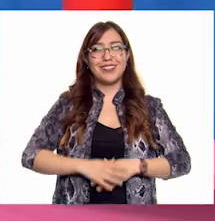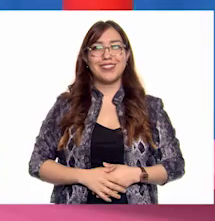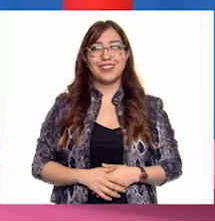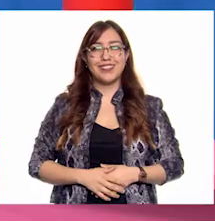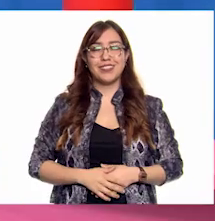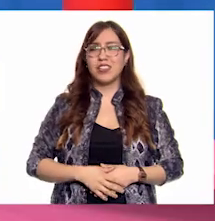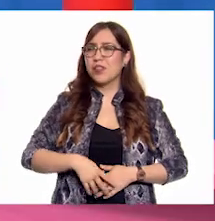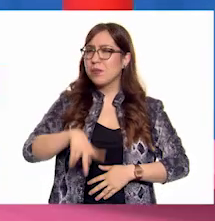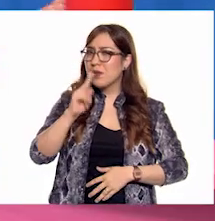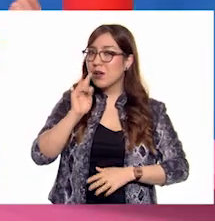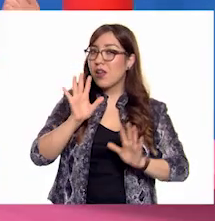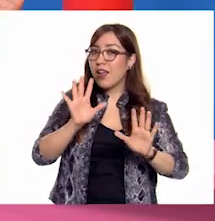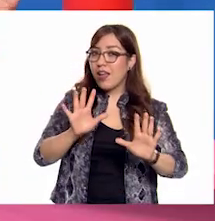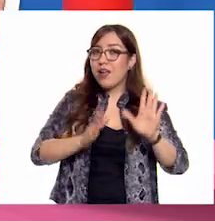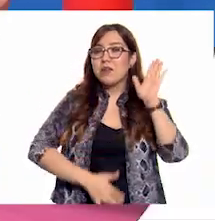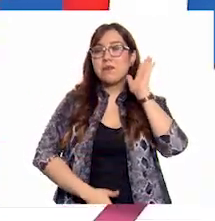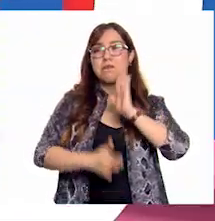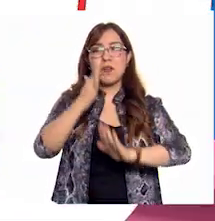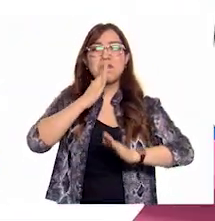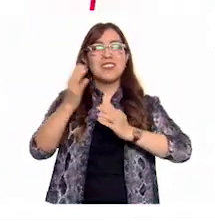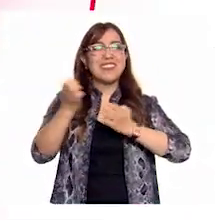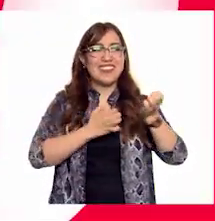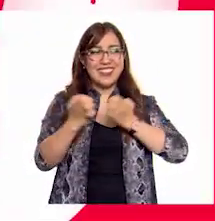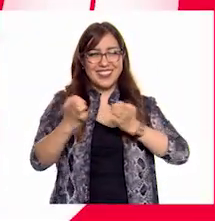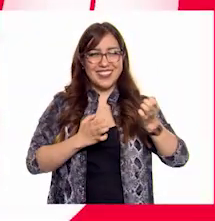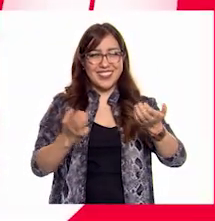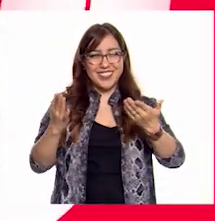Pero antes A movernos un poco